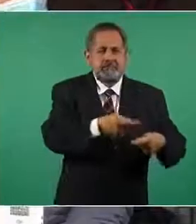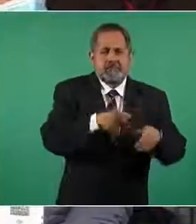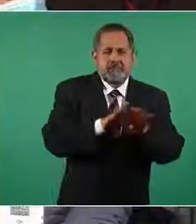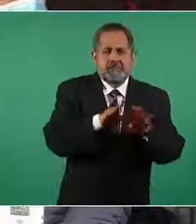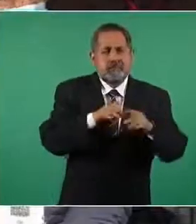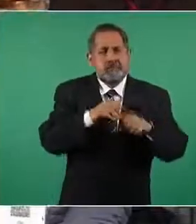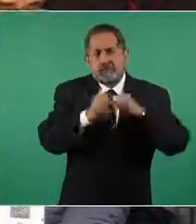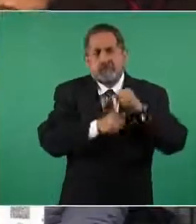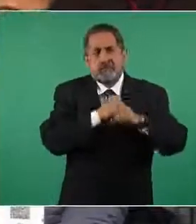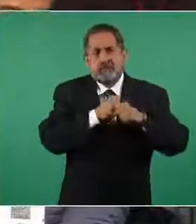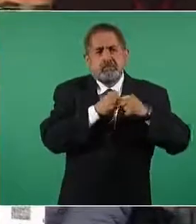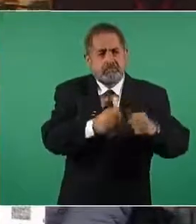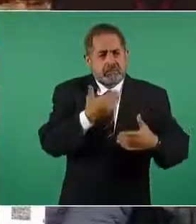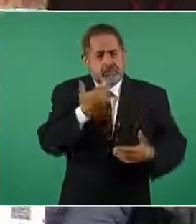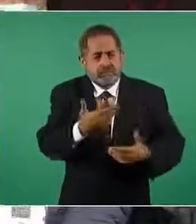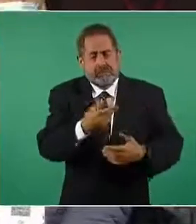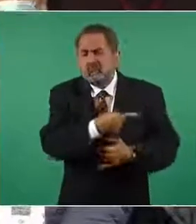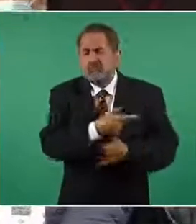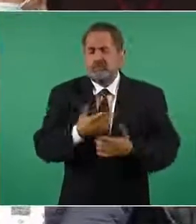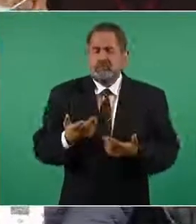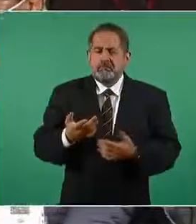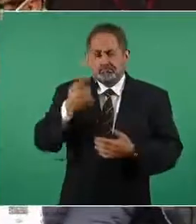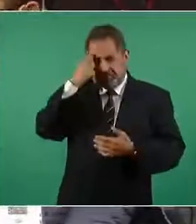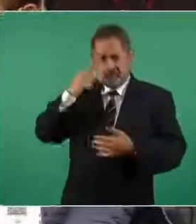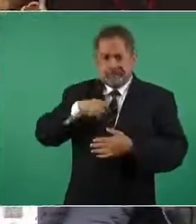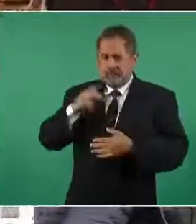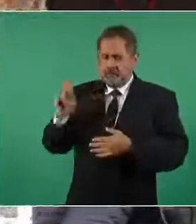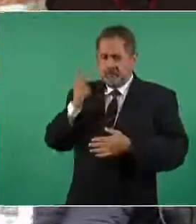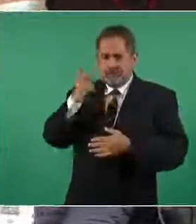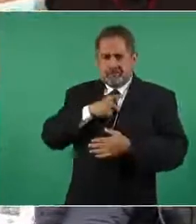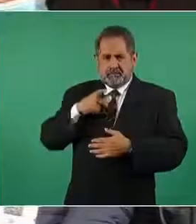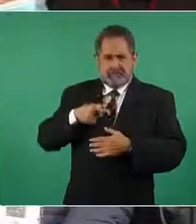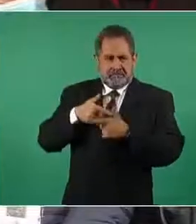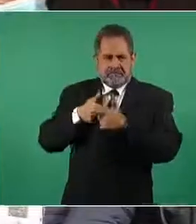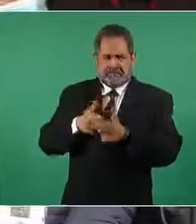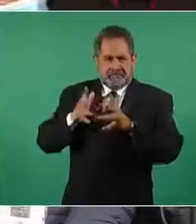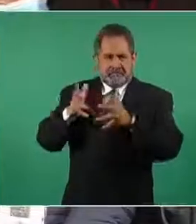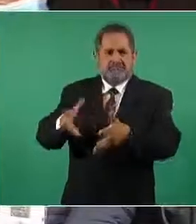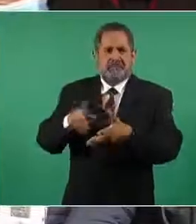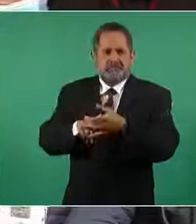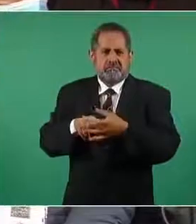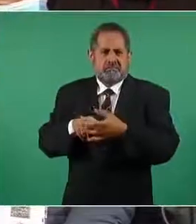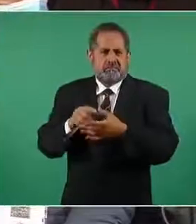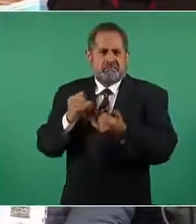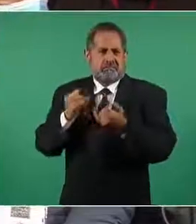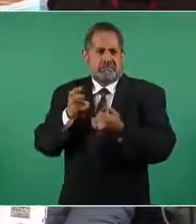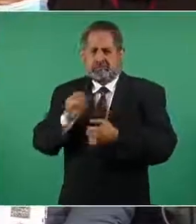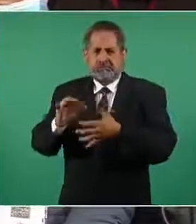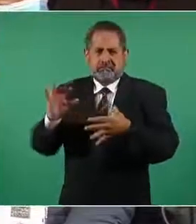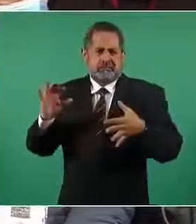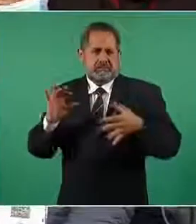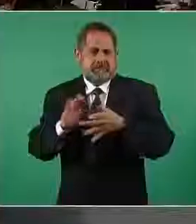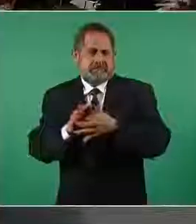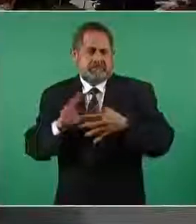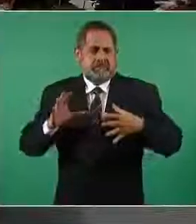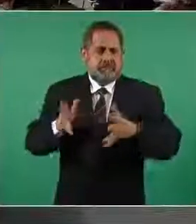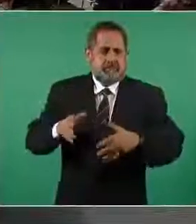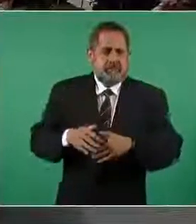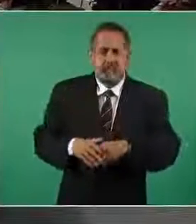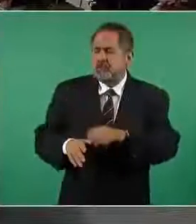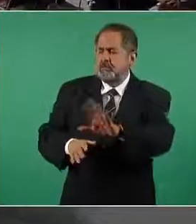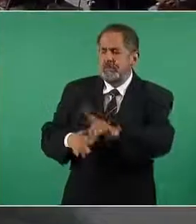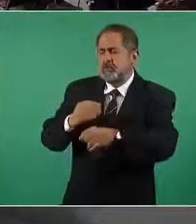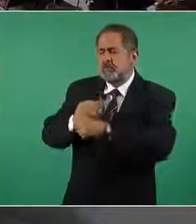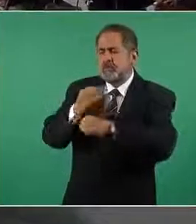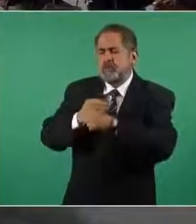logrado a lo largo de la historia entonces para usted el politécnico debería seguir siendo un organismo desconcentrado de la SEP yo pienso que funciona